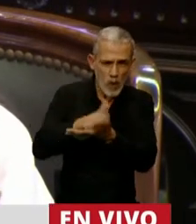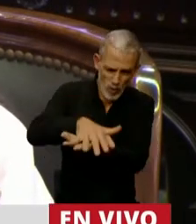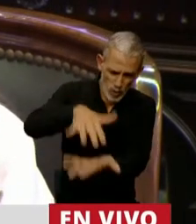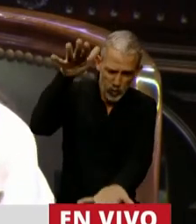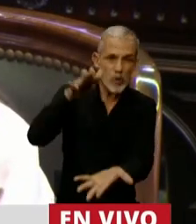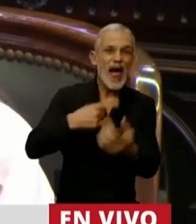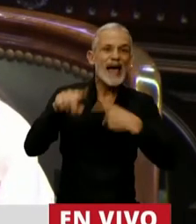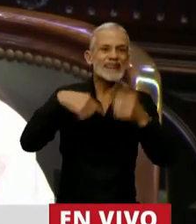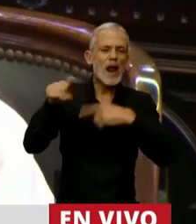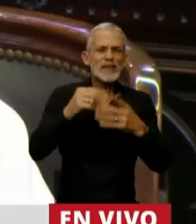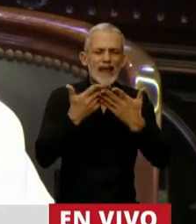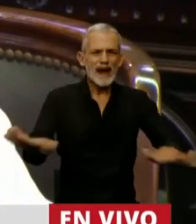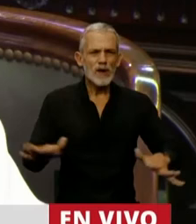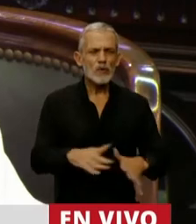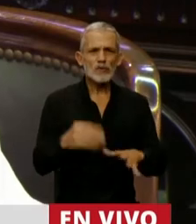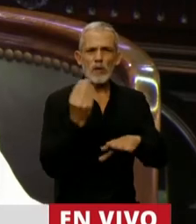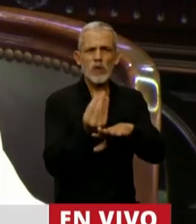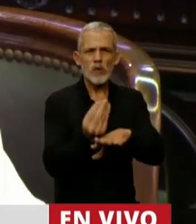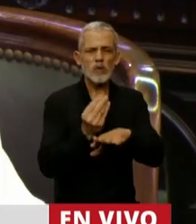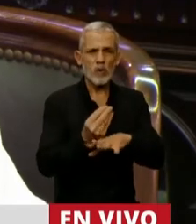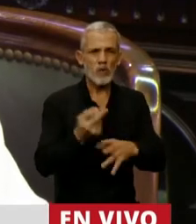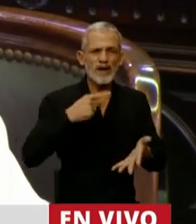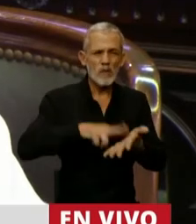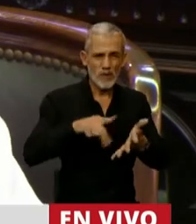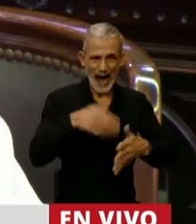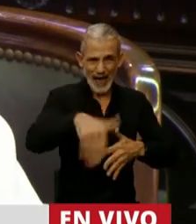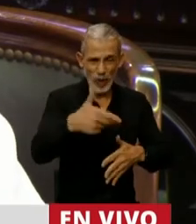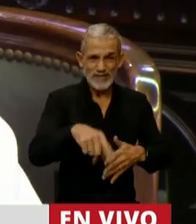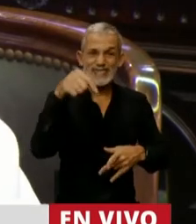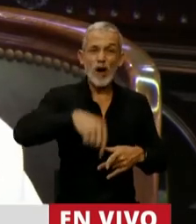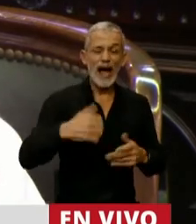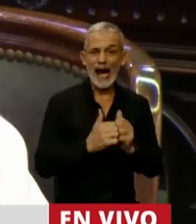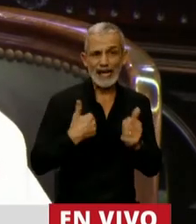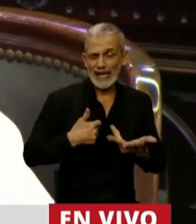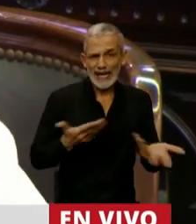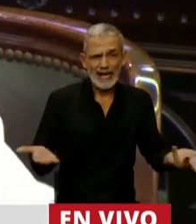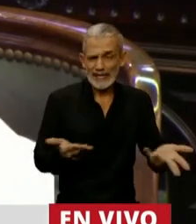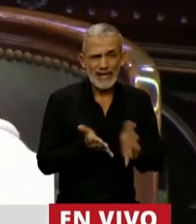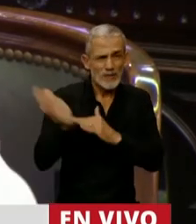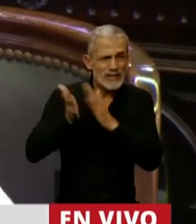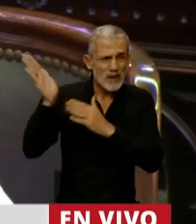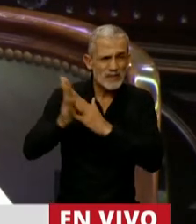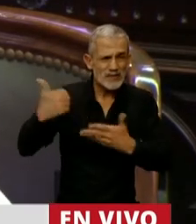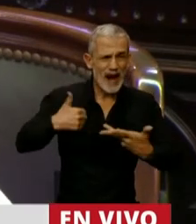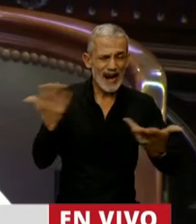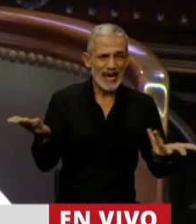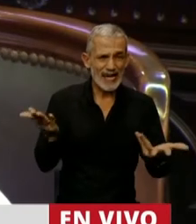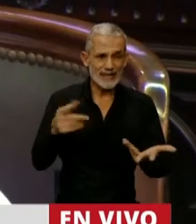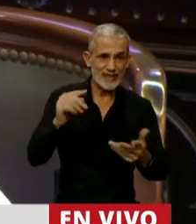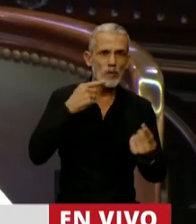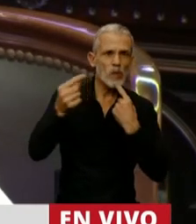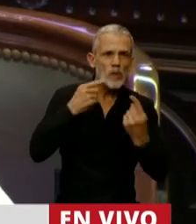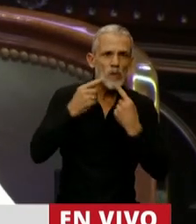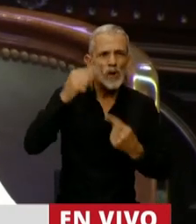de trámites de renuncias a la Residencia Fiscal Argentina y nuestra clase media satura de preguntas al